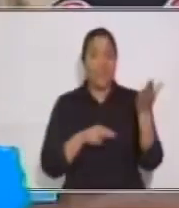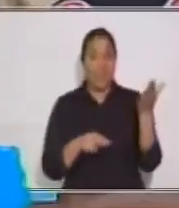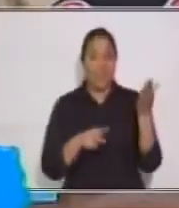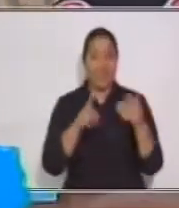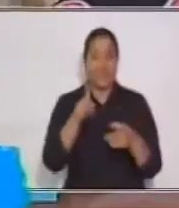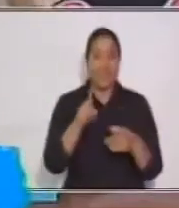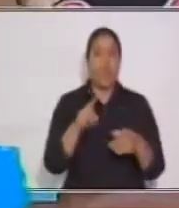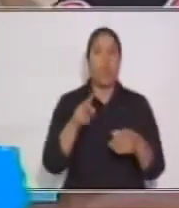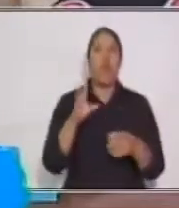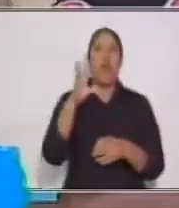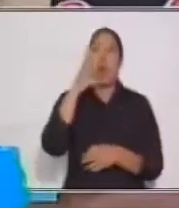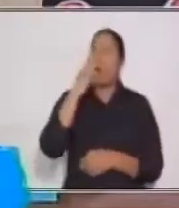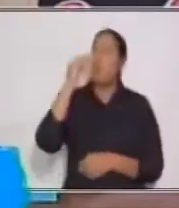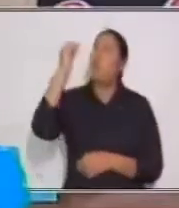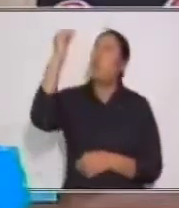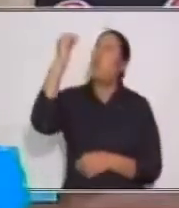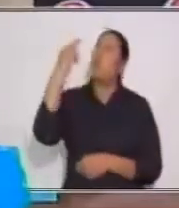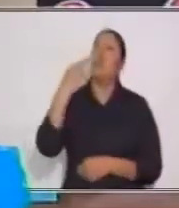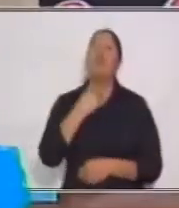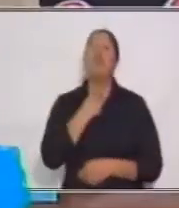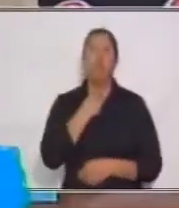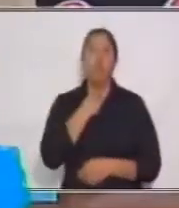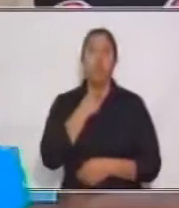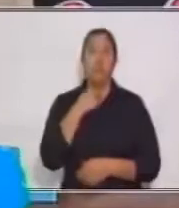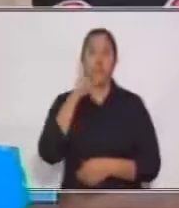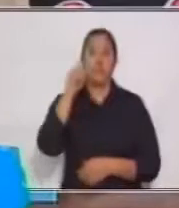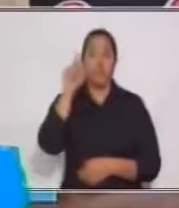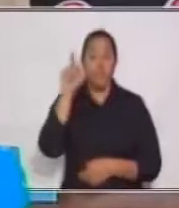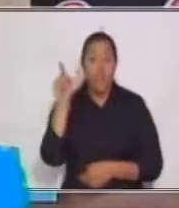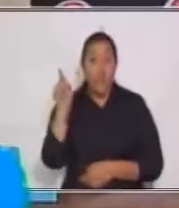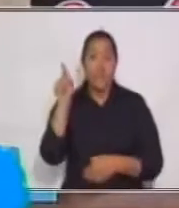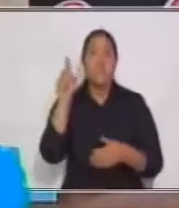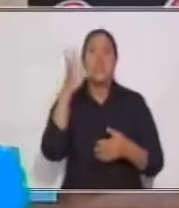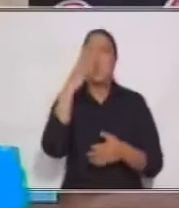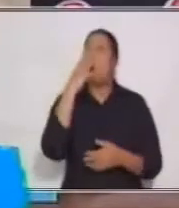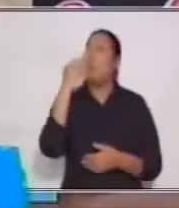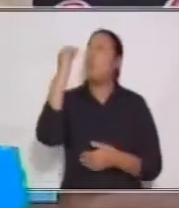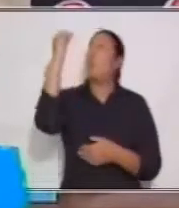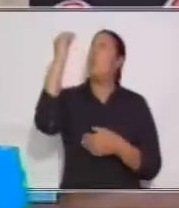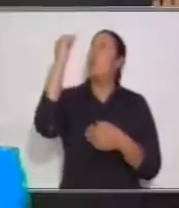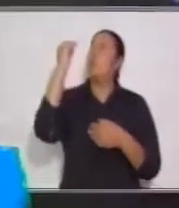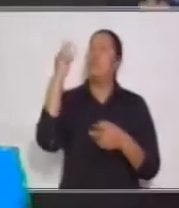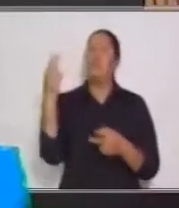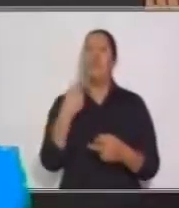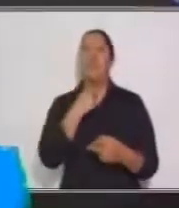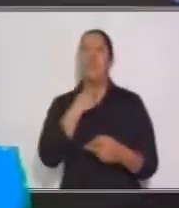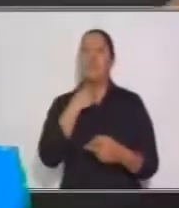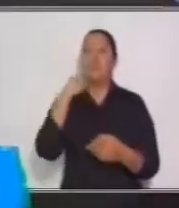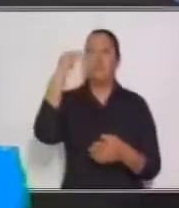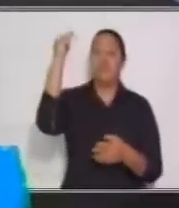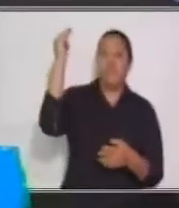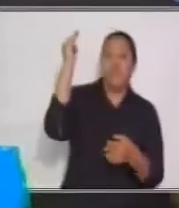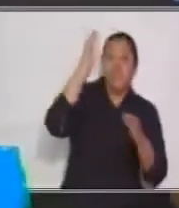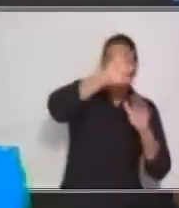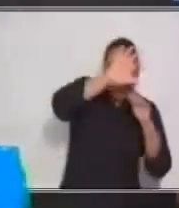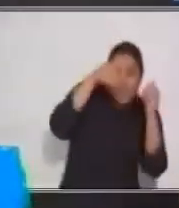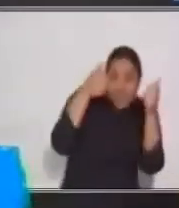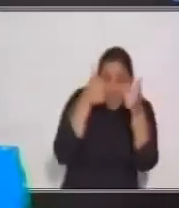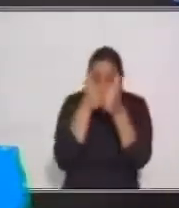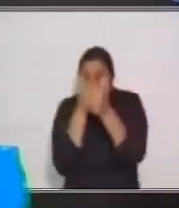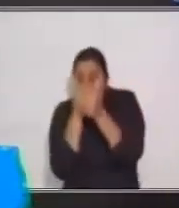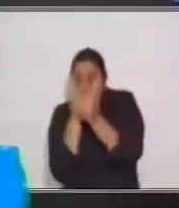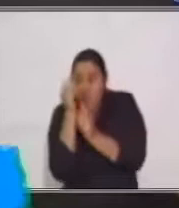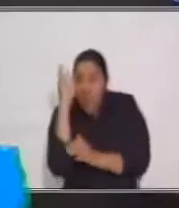lobito feroz. Este lobito feroz se esconde detrás de un gran árbol